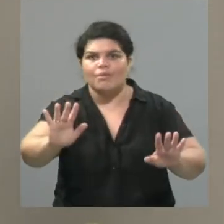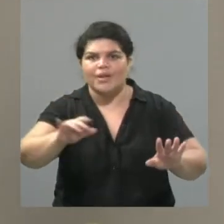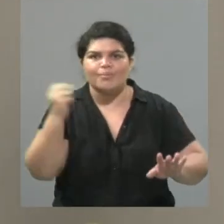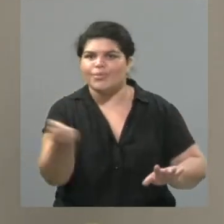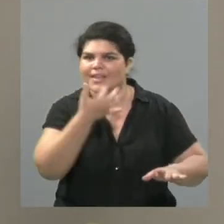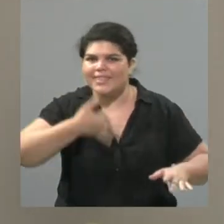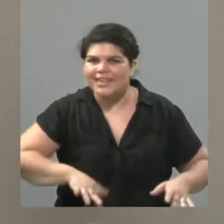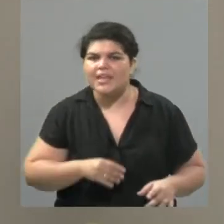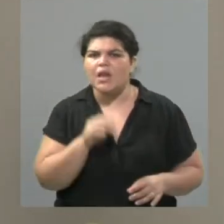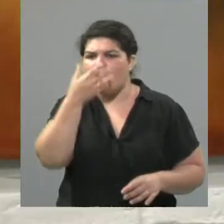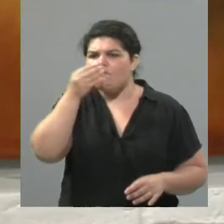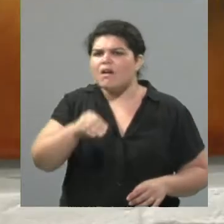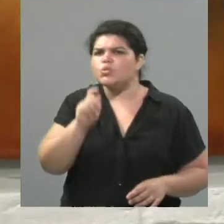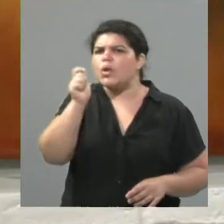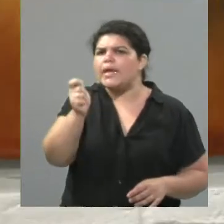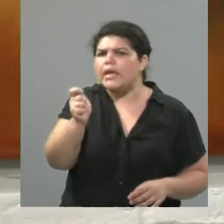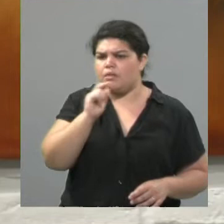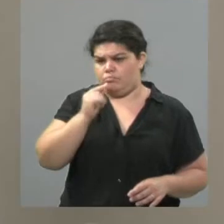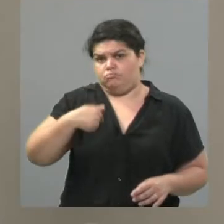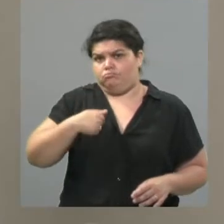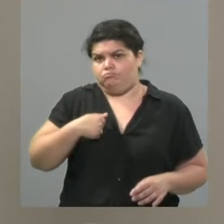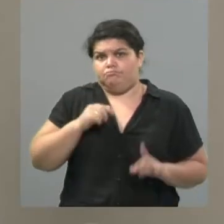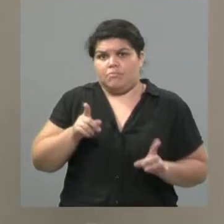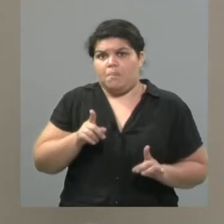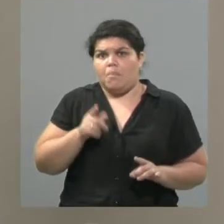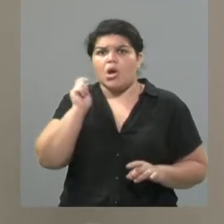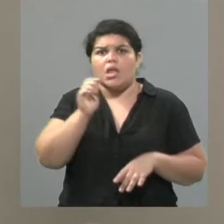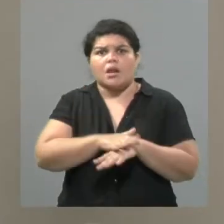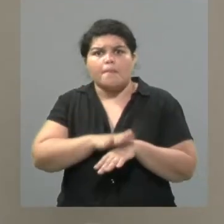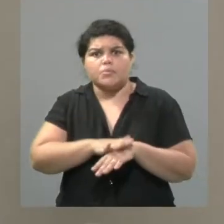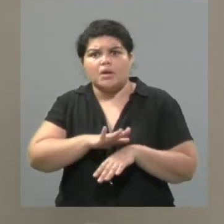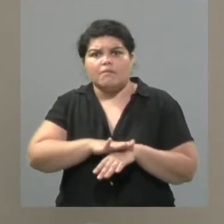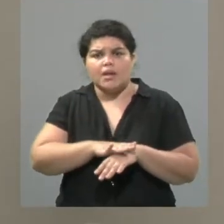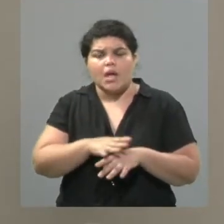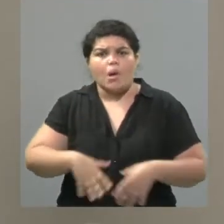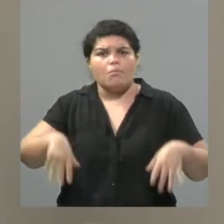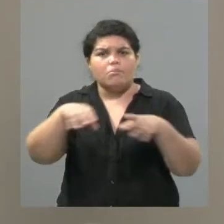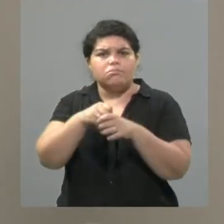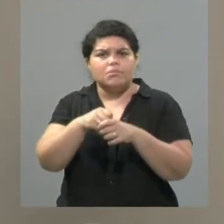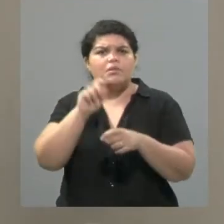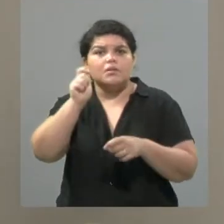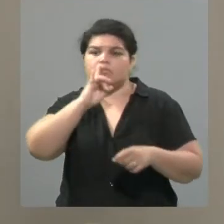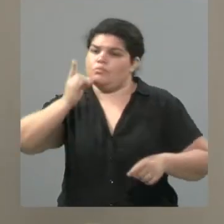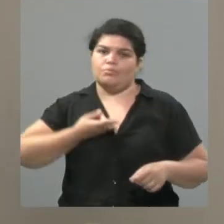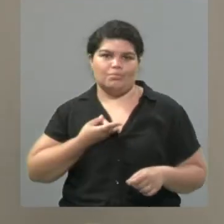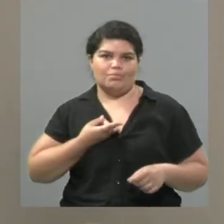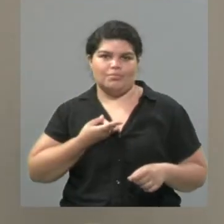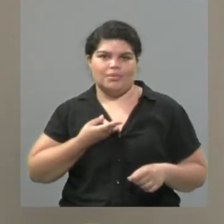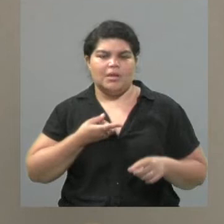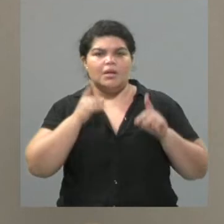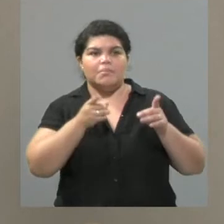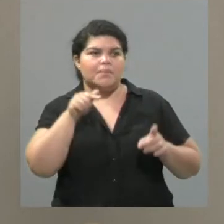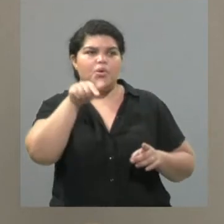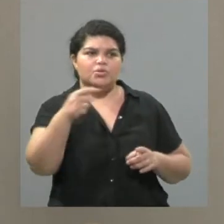que, nada, al momento de sentarnos a armar esta obra dijimos, ¿por qué no utilizar la danza, utilizar el teatro